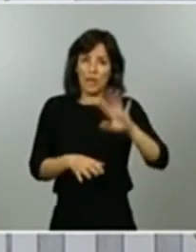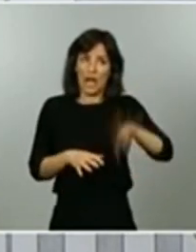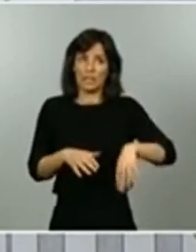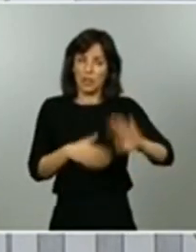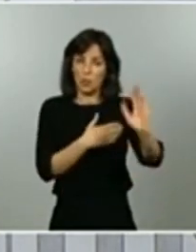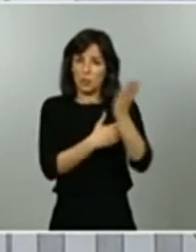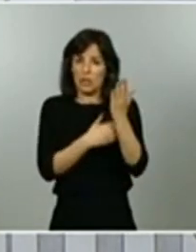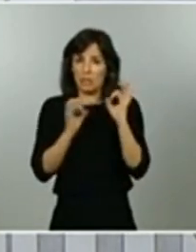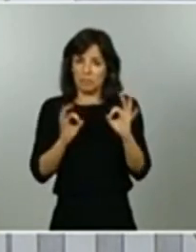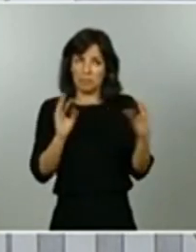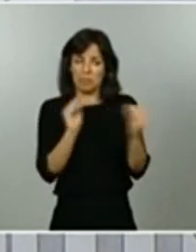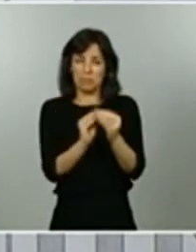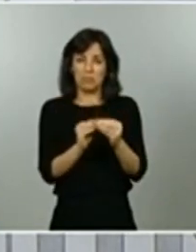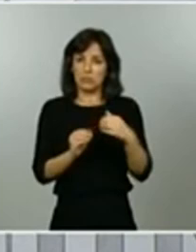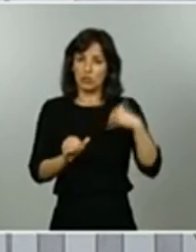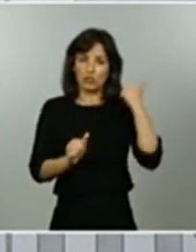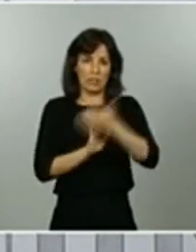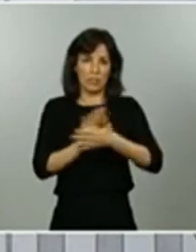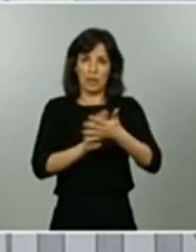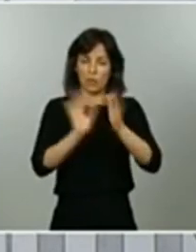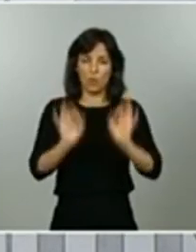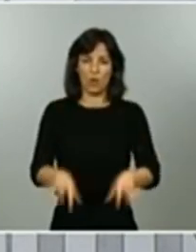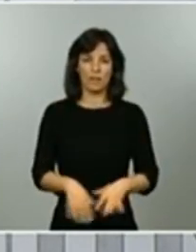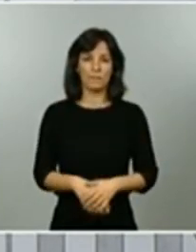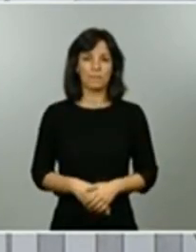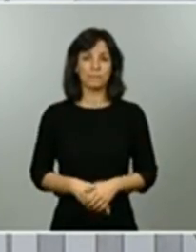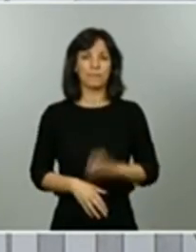los mismos términos y todas las comunidades autónomas